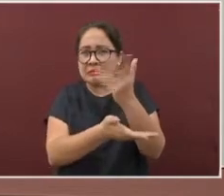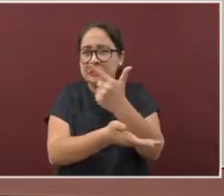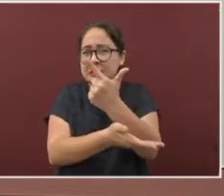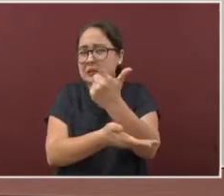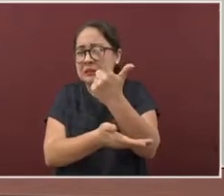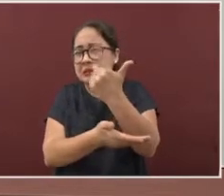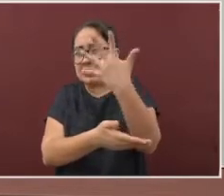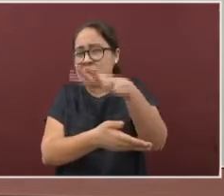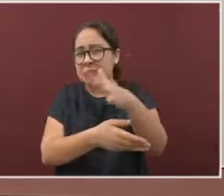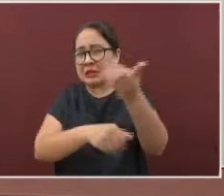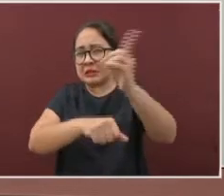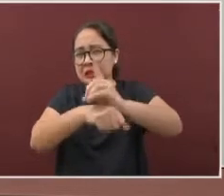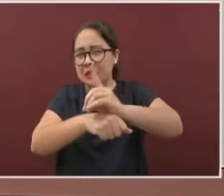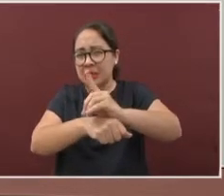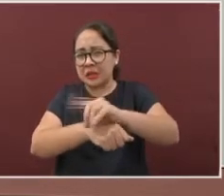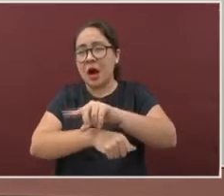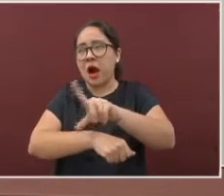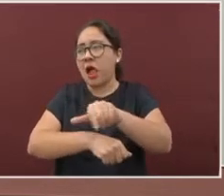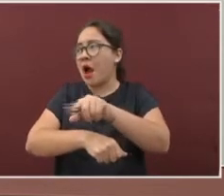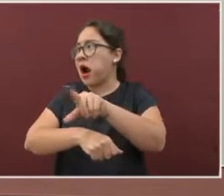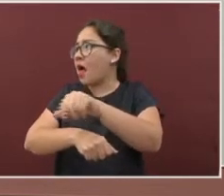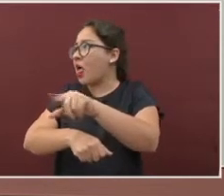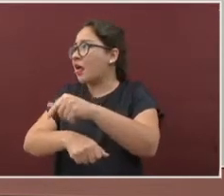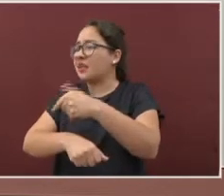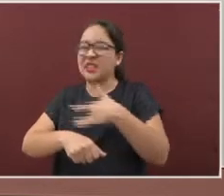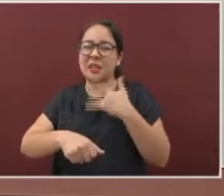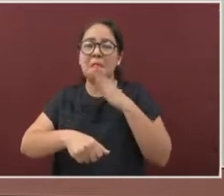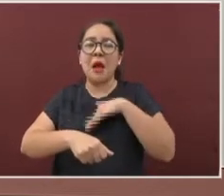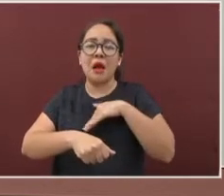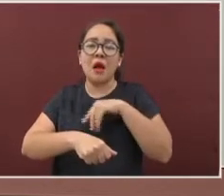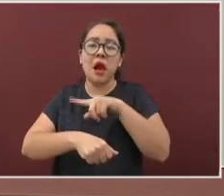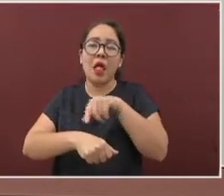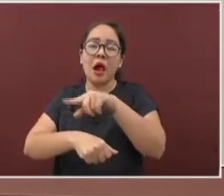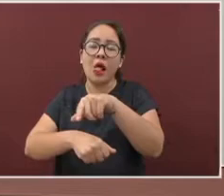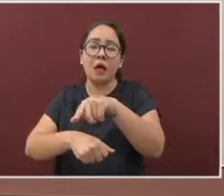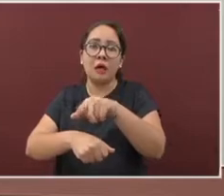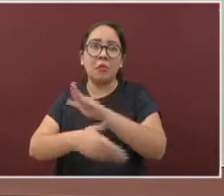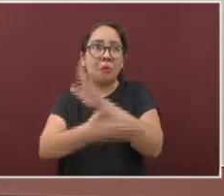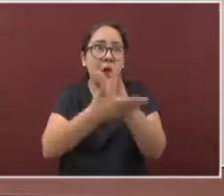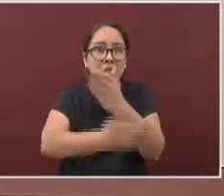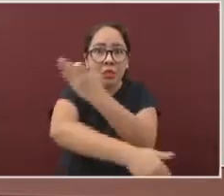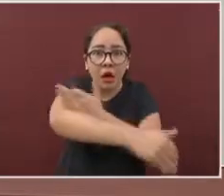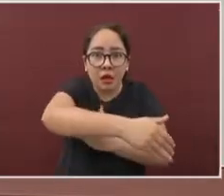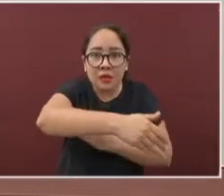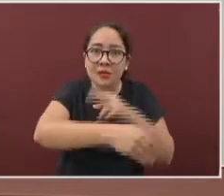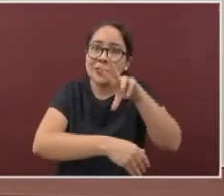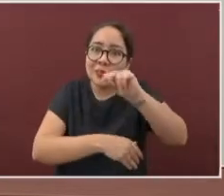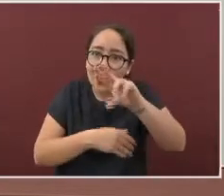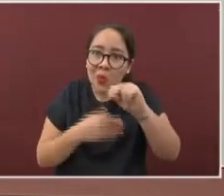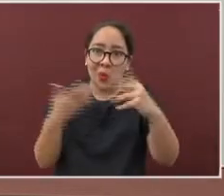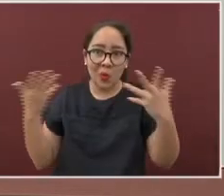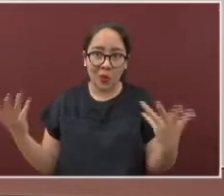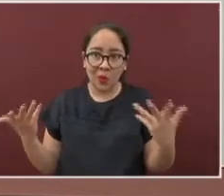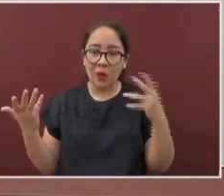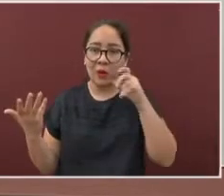los síntomas, esperando que la enfermedad pase. Acudan a recibir atención,